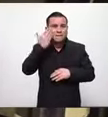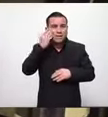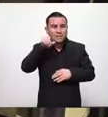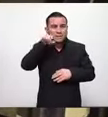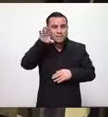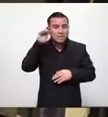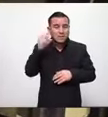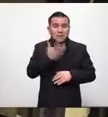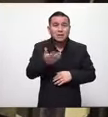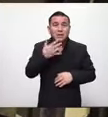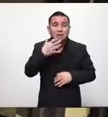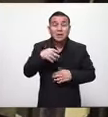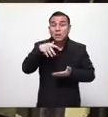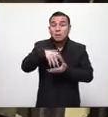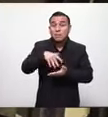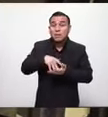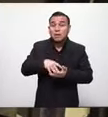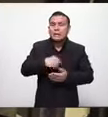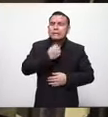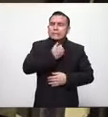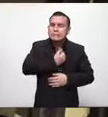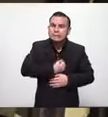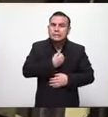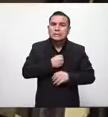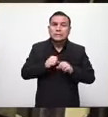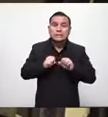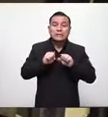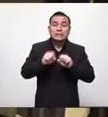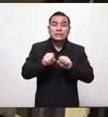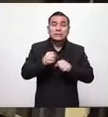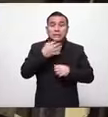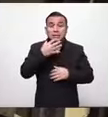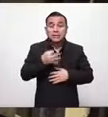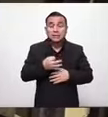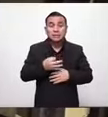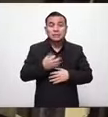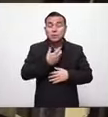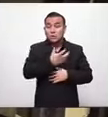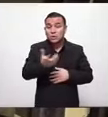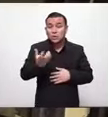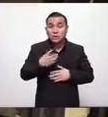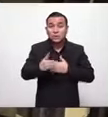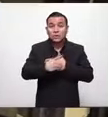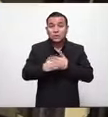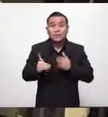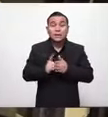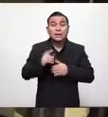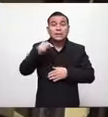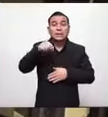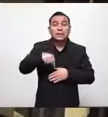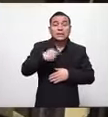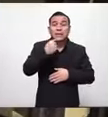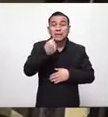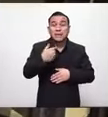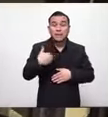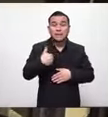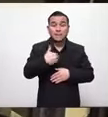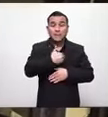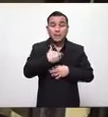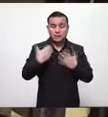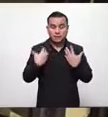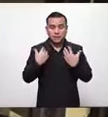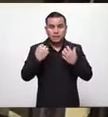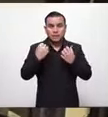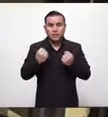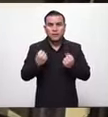afuera nuestro pueblo se está muriendo señores aquí tenemos al ministerio de salud